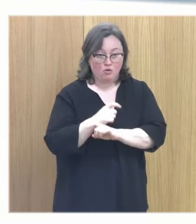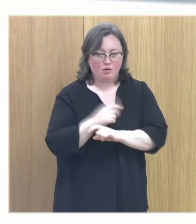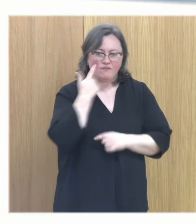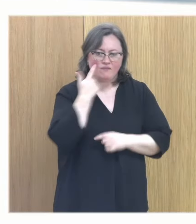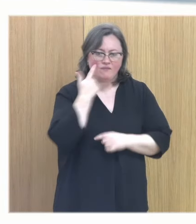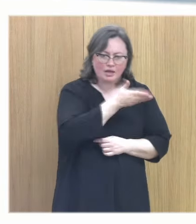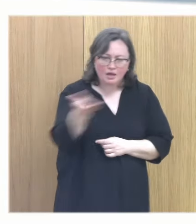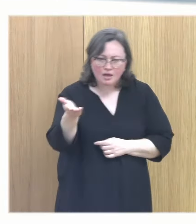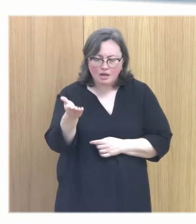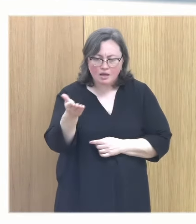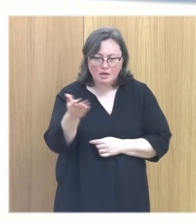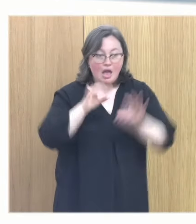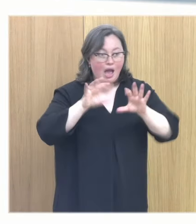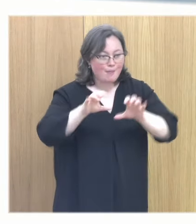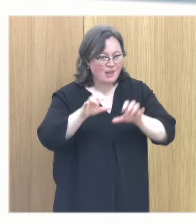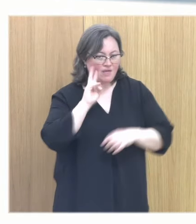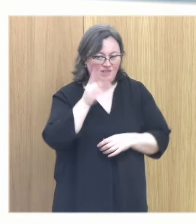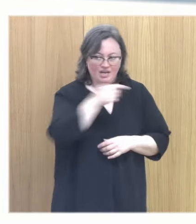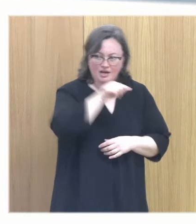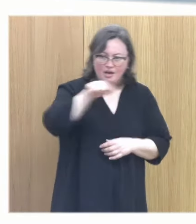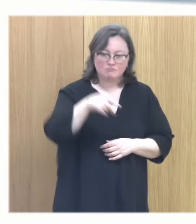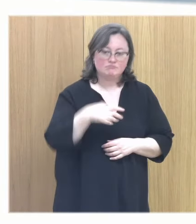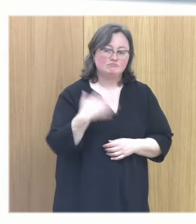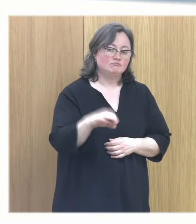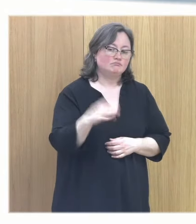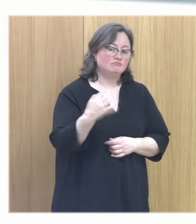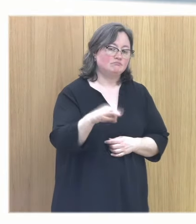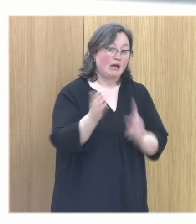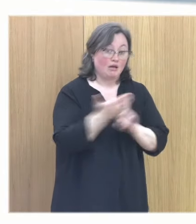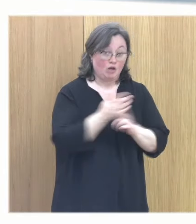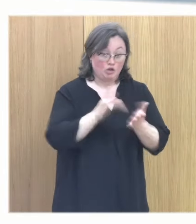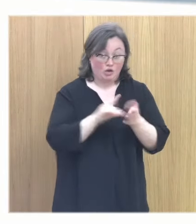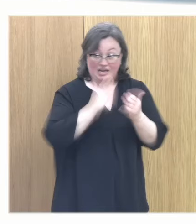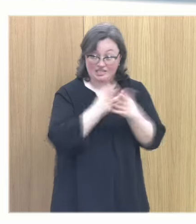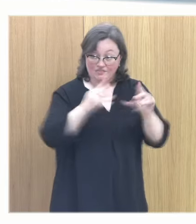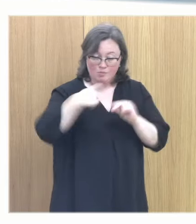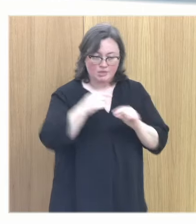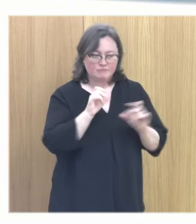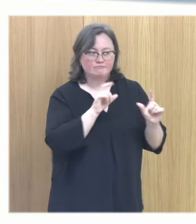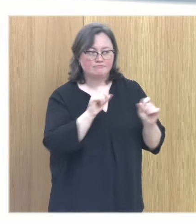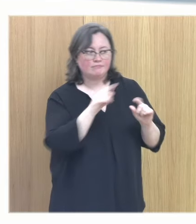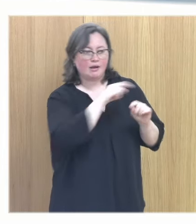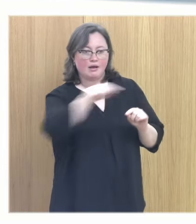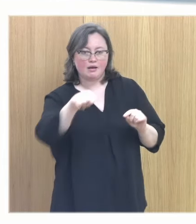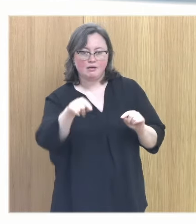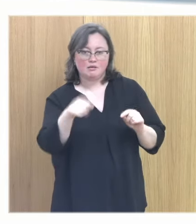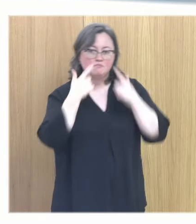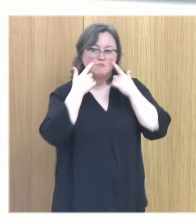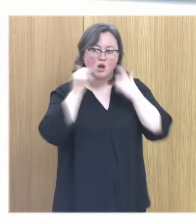esto cuando aprende a mirar esto a partir del próximo día empieza a ver a los niños así